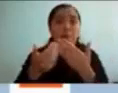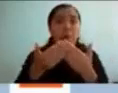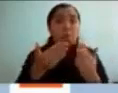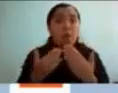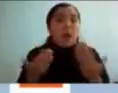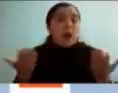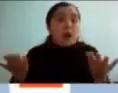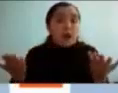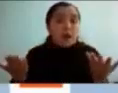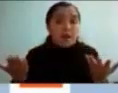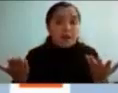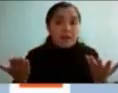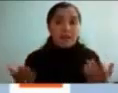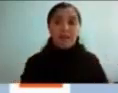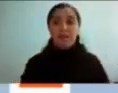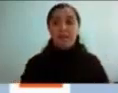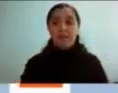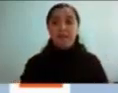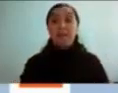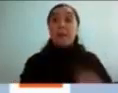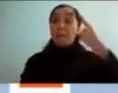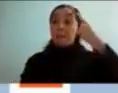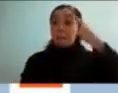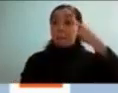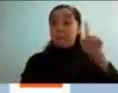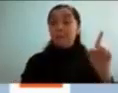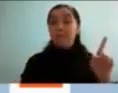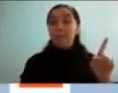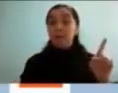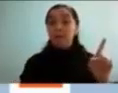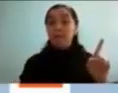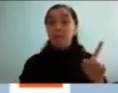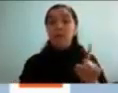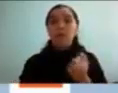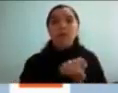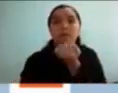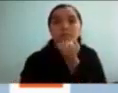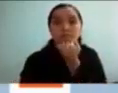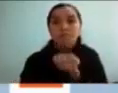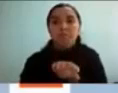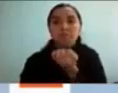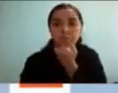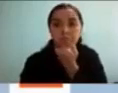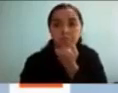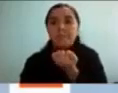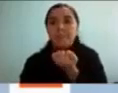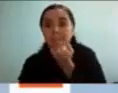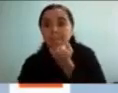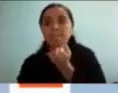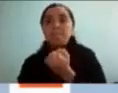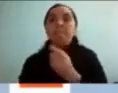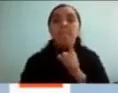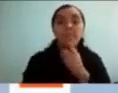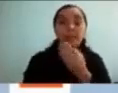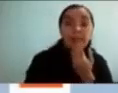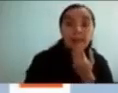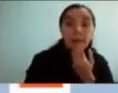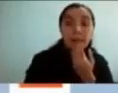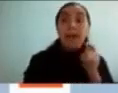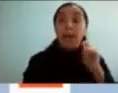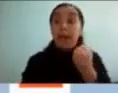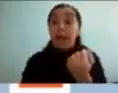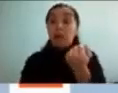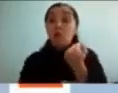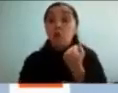poco en ese contexto pero evidentemente cometía muchos errores y también me ayudó a resignificar un poco qué es lo que me